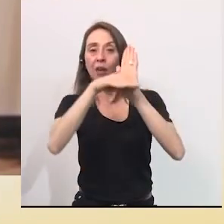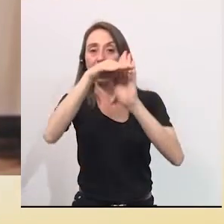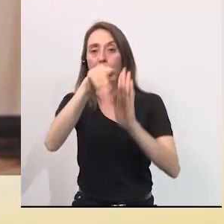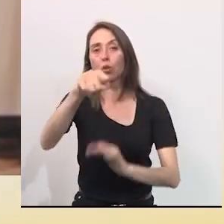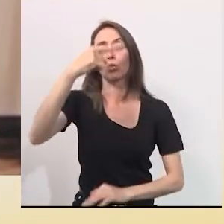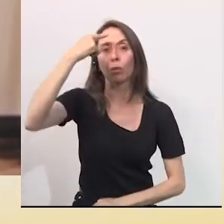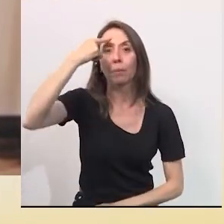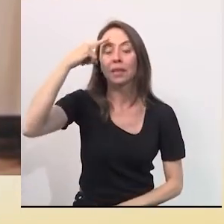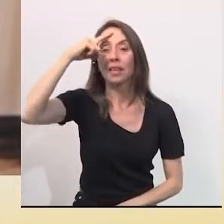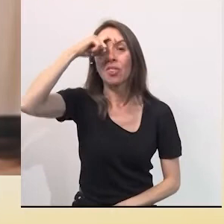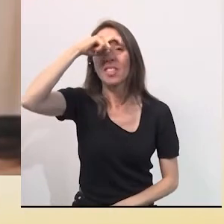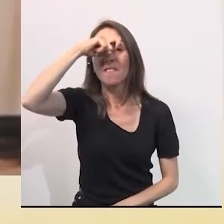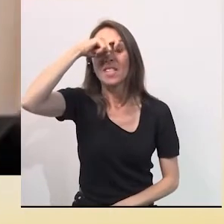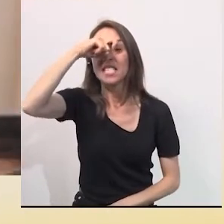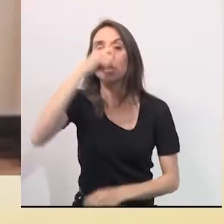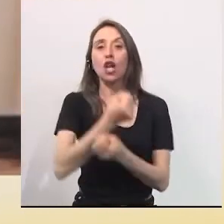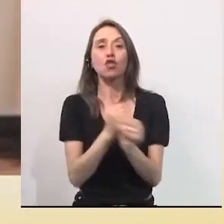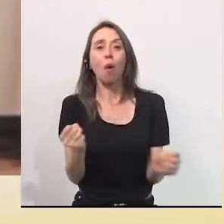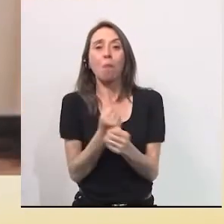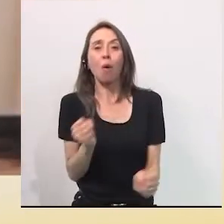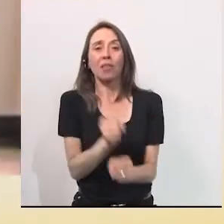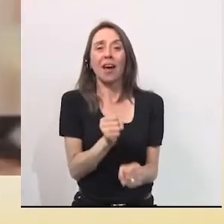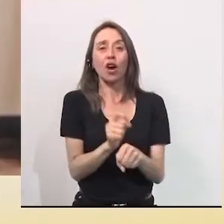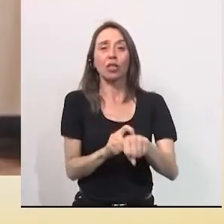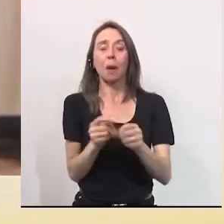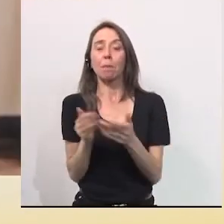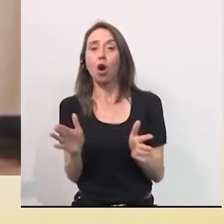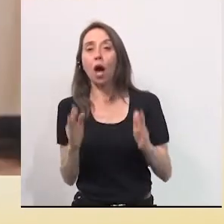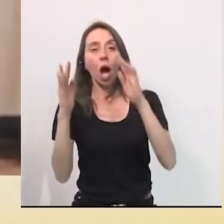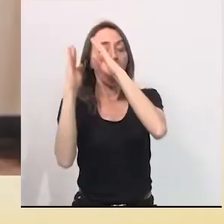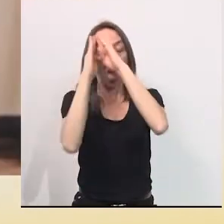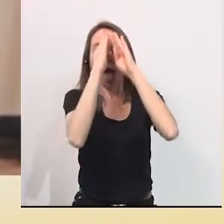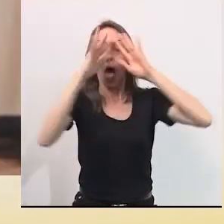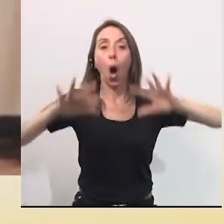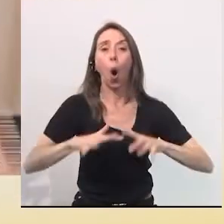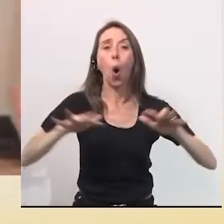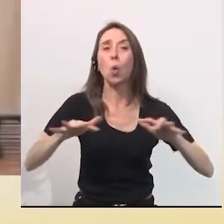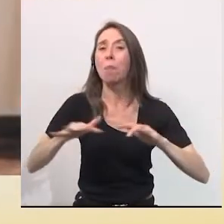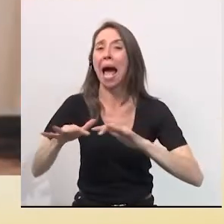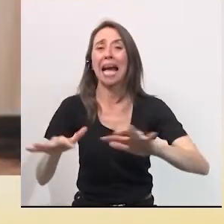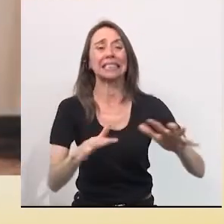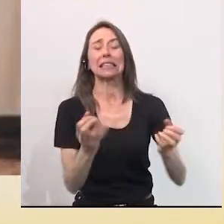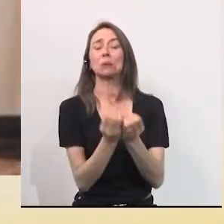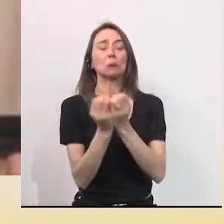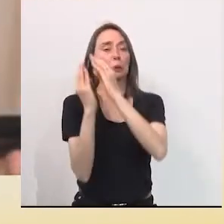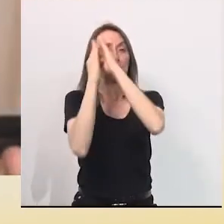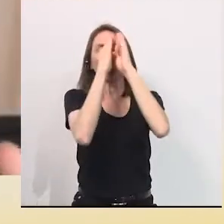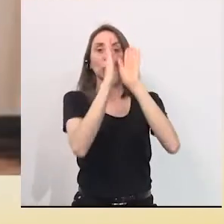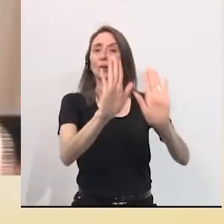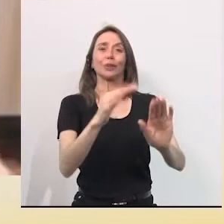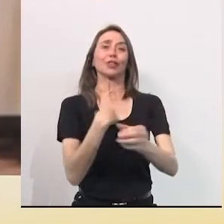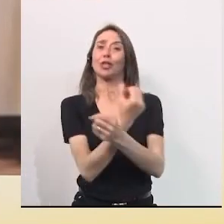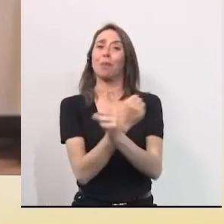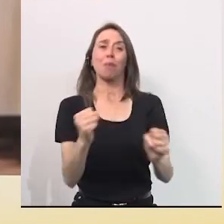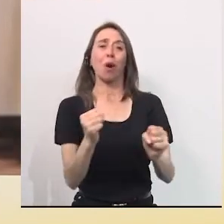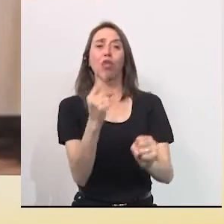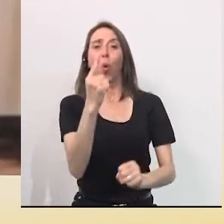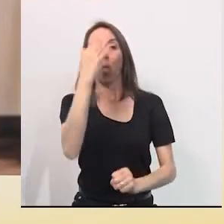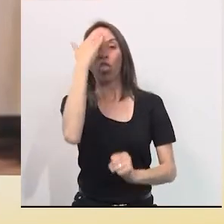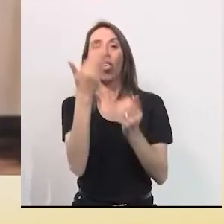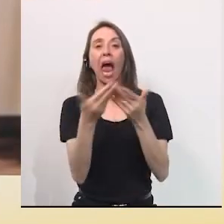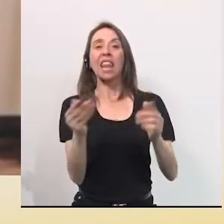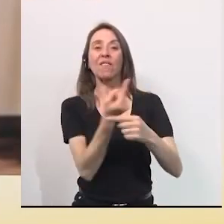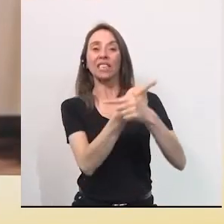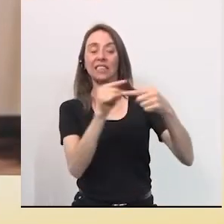Ahora, si es difícil tomarnos tiempo libre porque nos decimos, no, estamos tan ocupados, tenemos tanto que hacer,